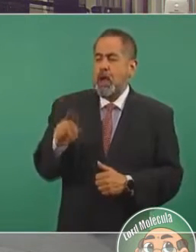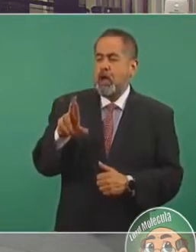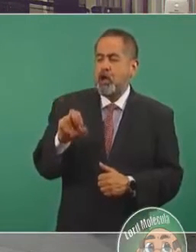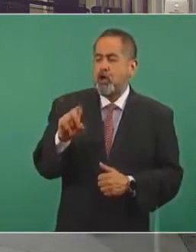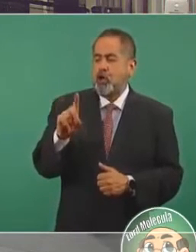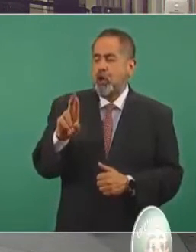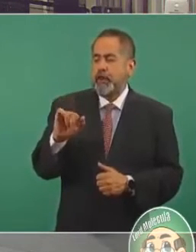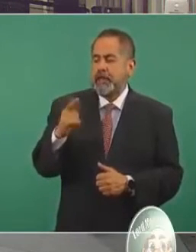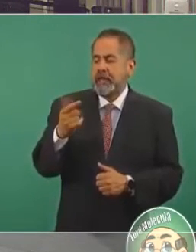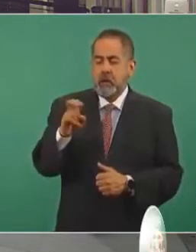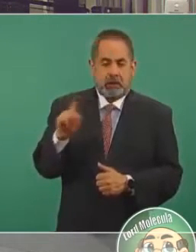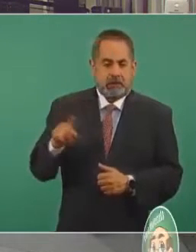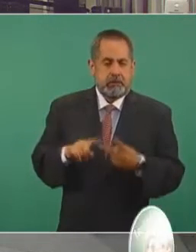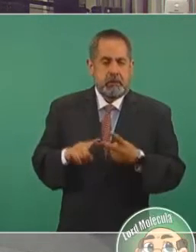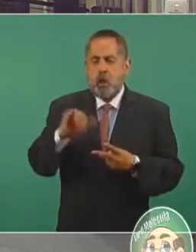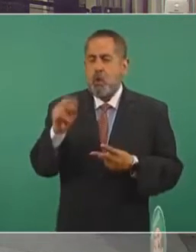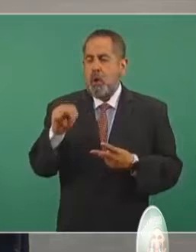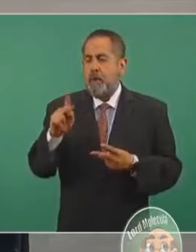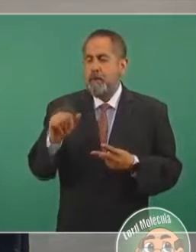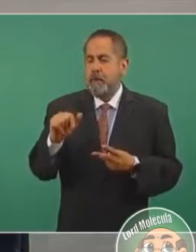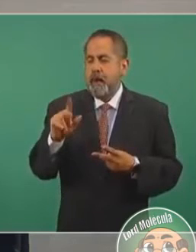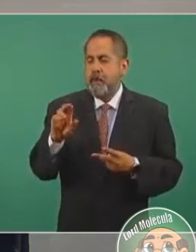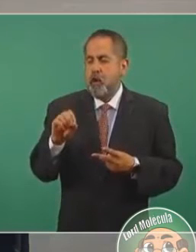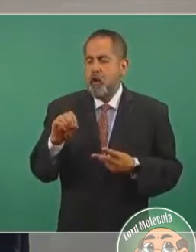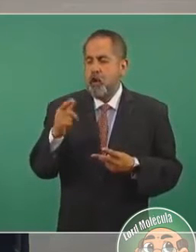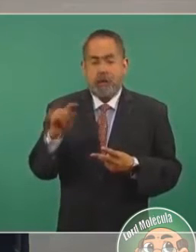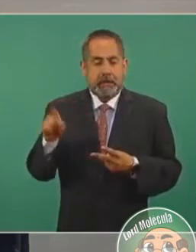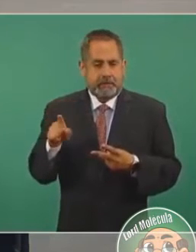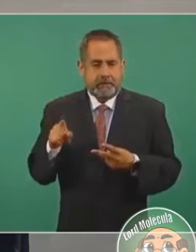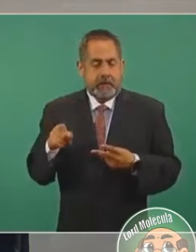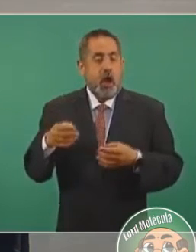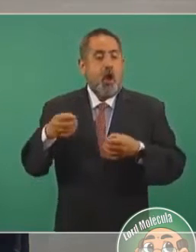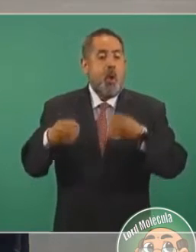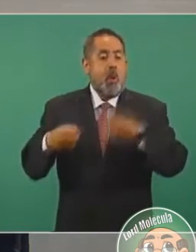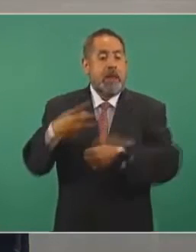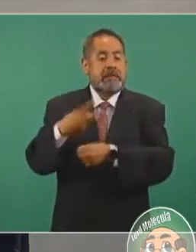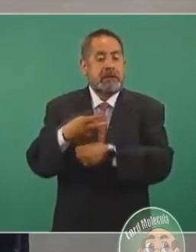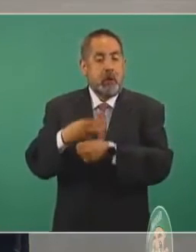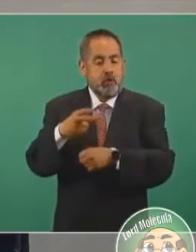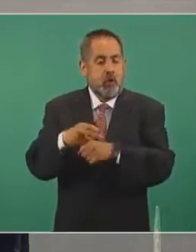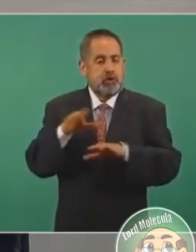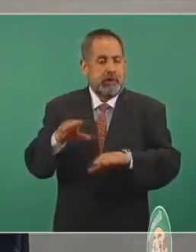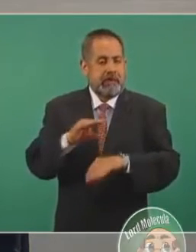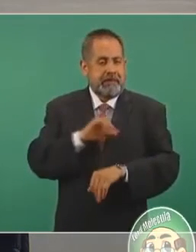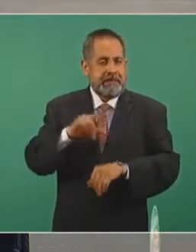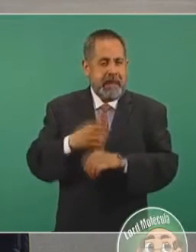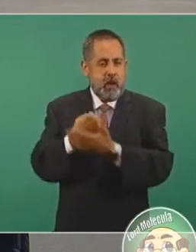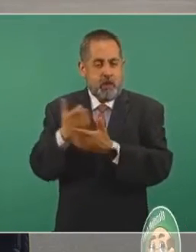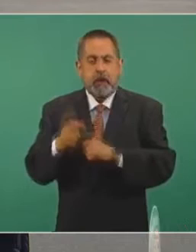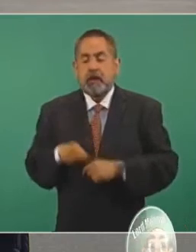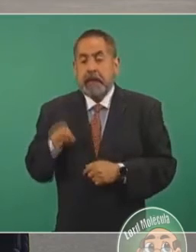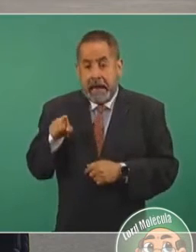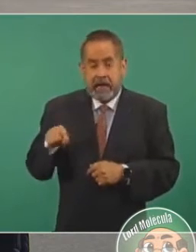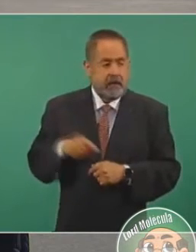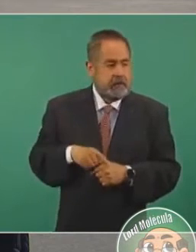Juan Pablo Gómez Fierro, juez segundo especializado en competencia económica, suspendió